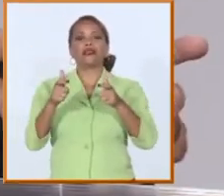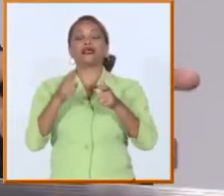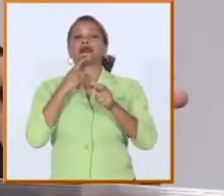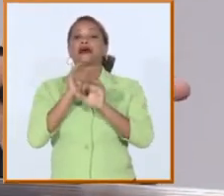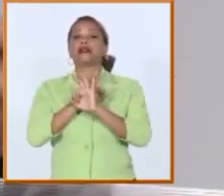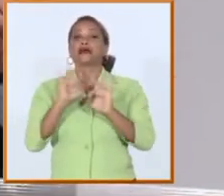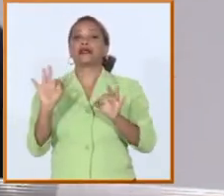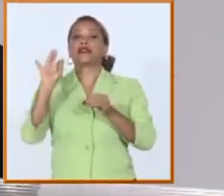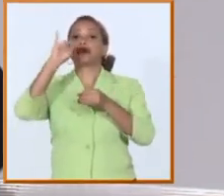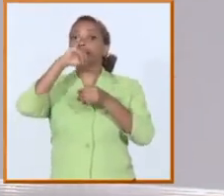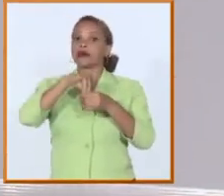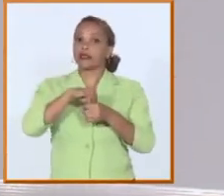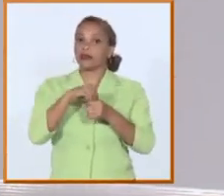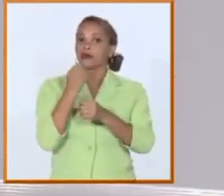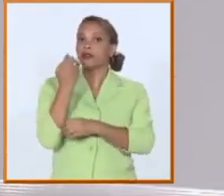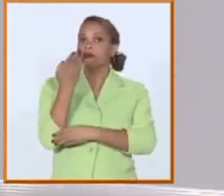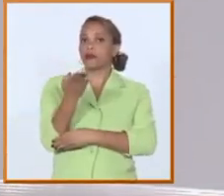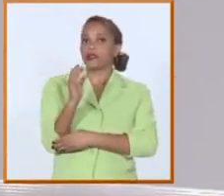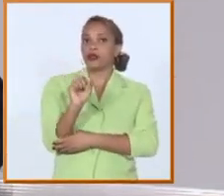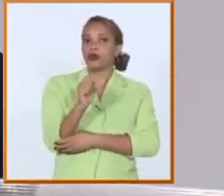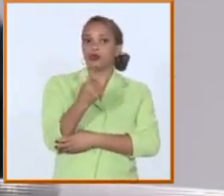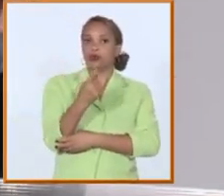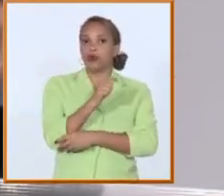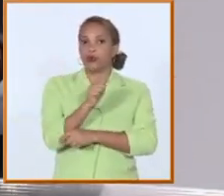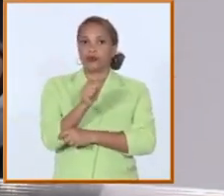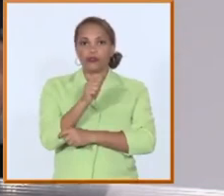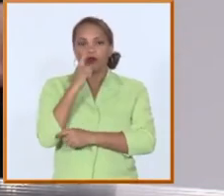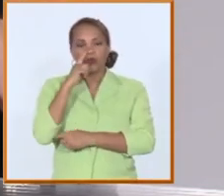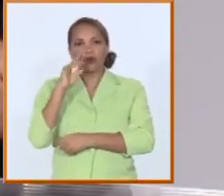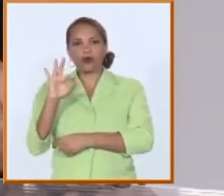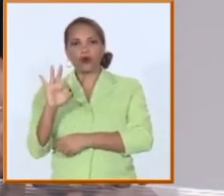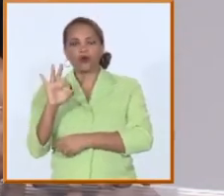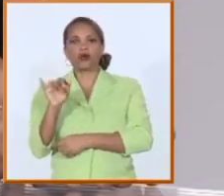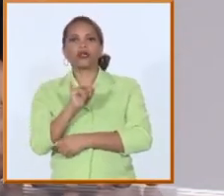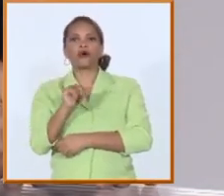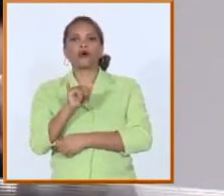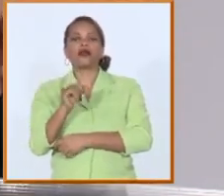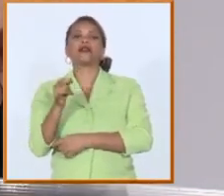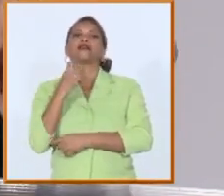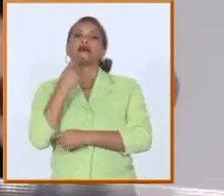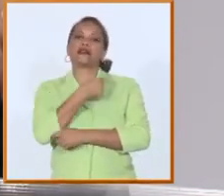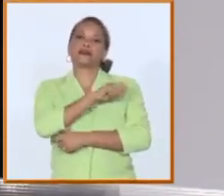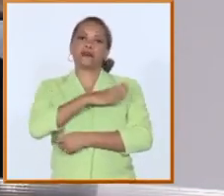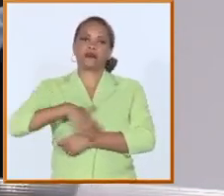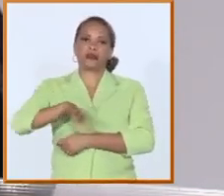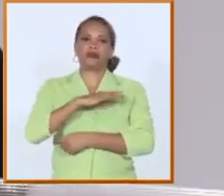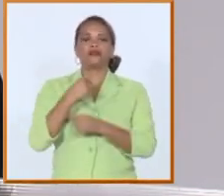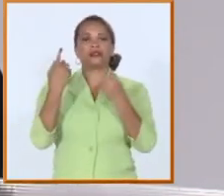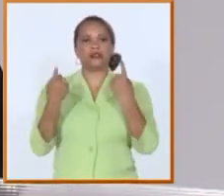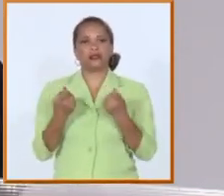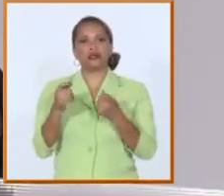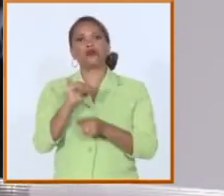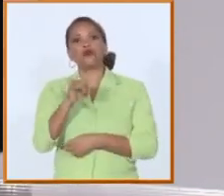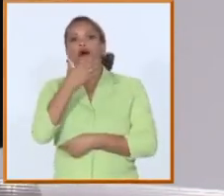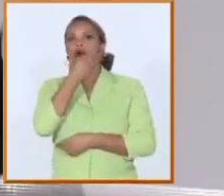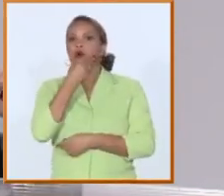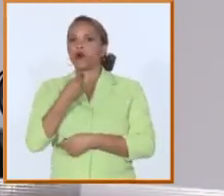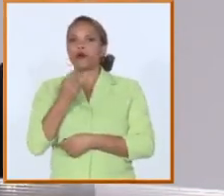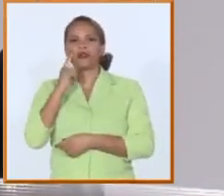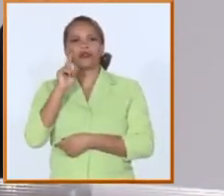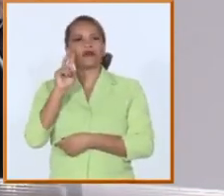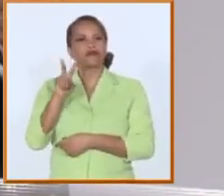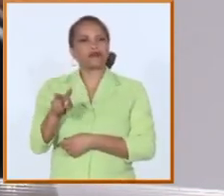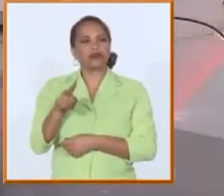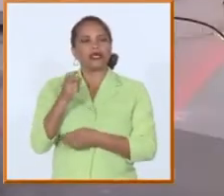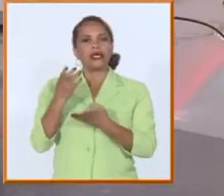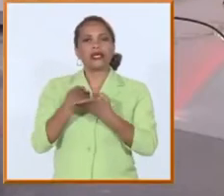demanda no solo de los profesores universitarios sino también de la población y también de los jóvenes que se dan cuenta cuando están en el